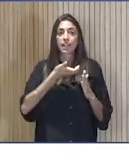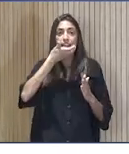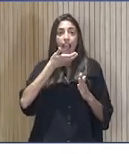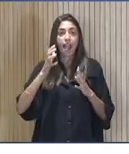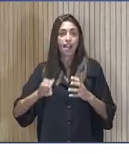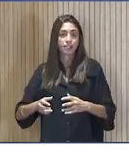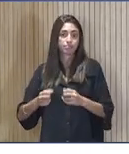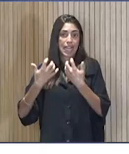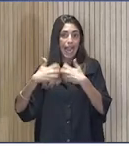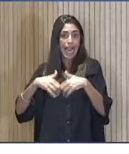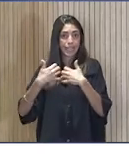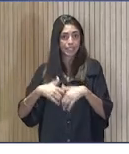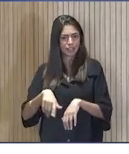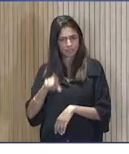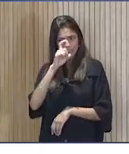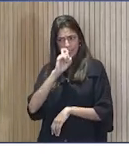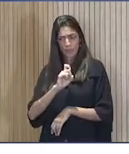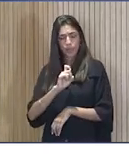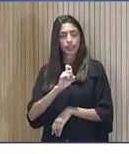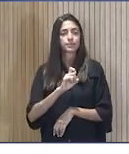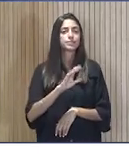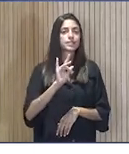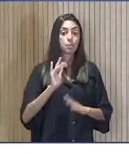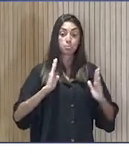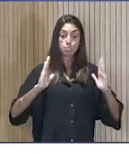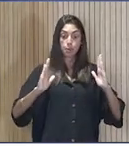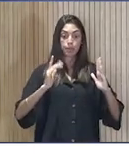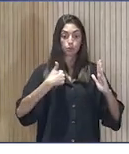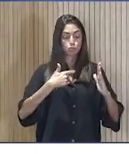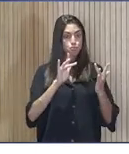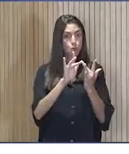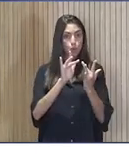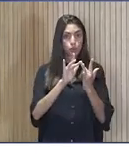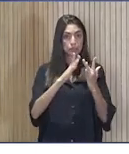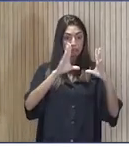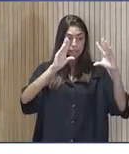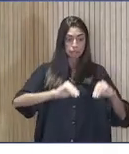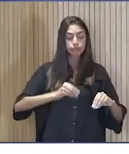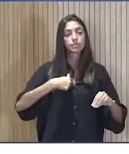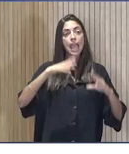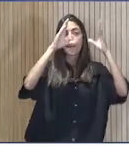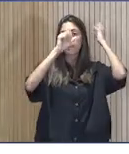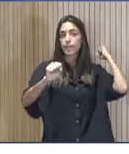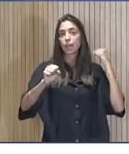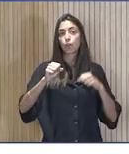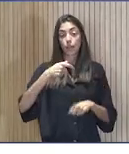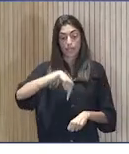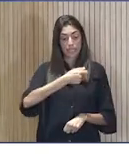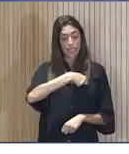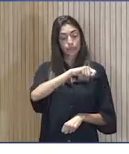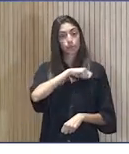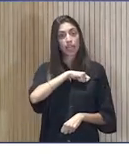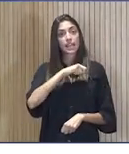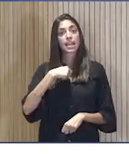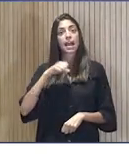¿Te acuerdas? Y en ese momento, según termino la conexión, me llama la embajadora de España, Silvia Cortés, embajadora por